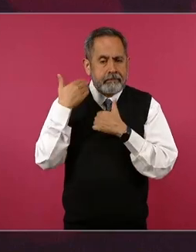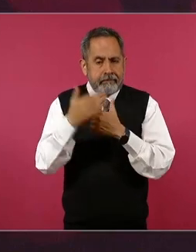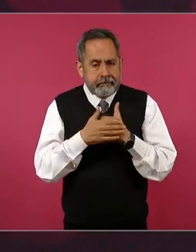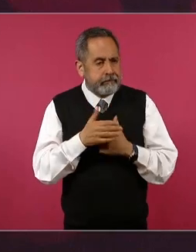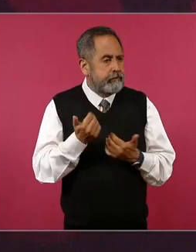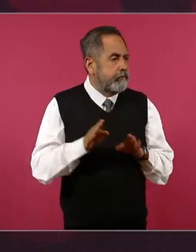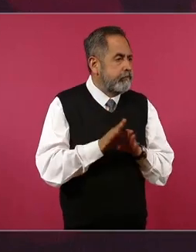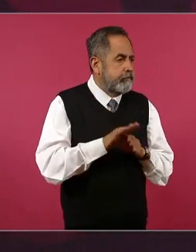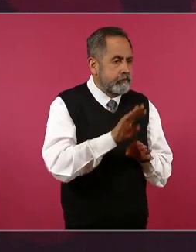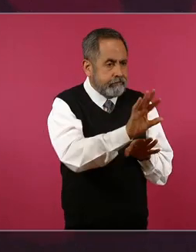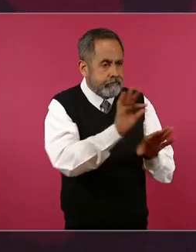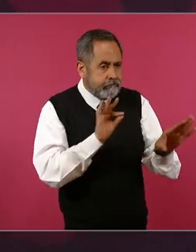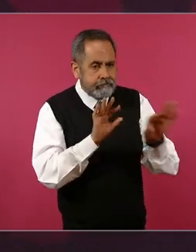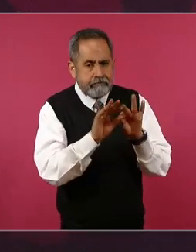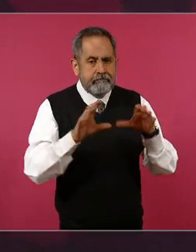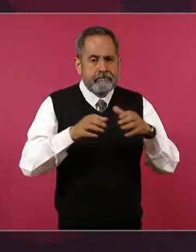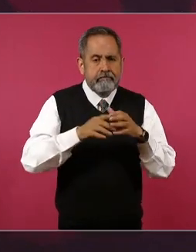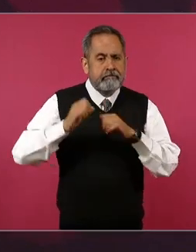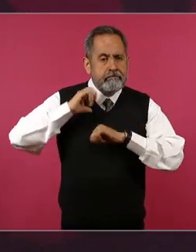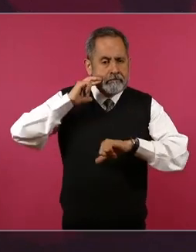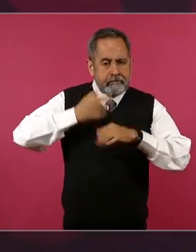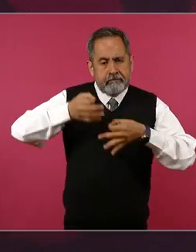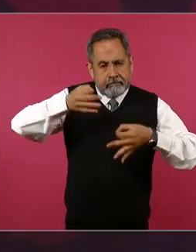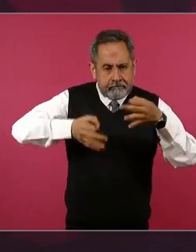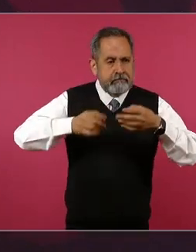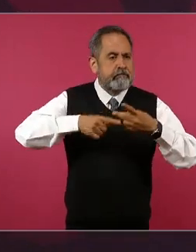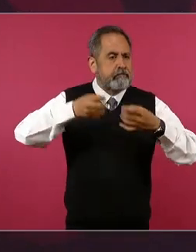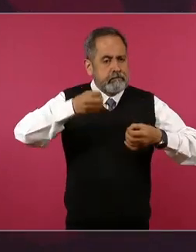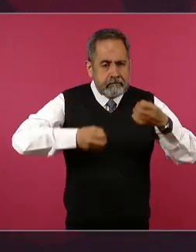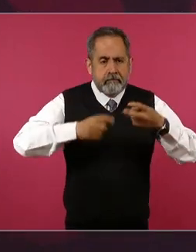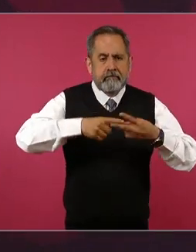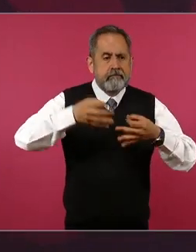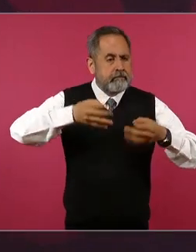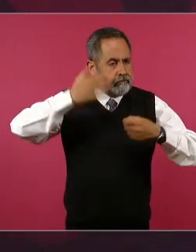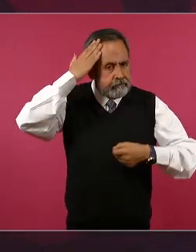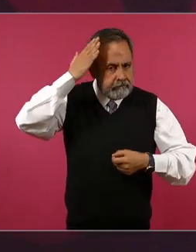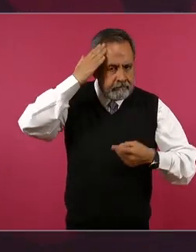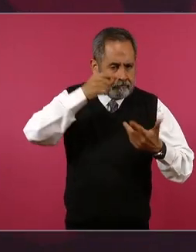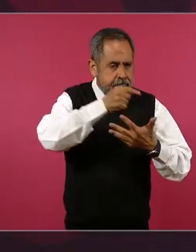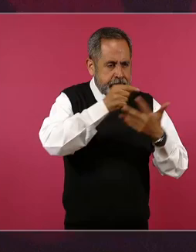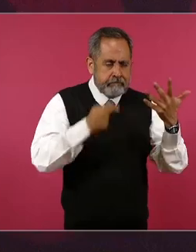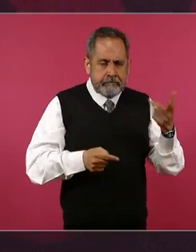de jueces, magistrados, ministros,